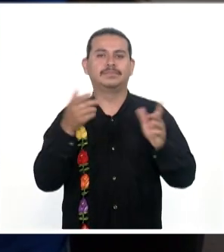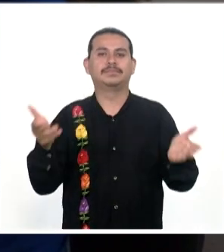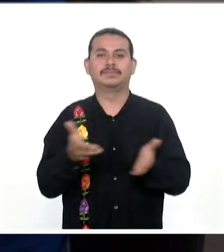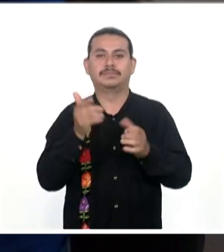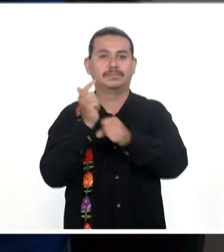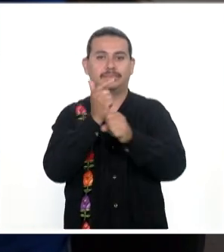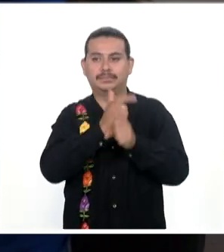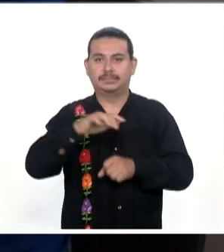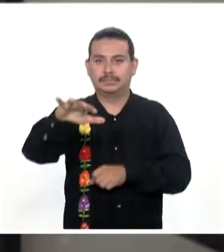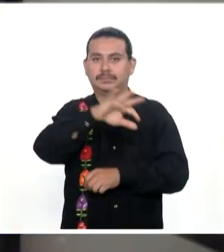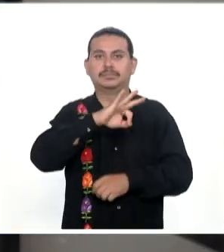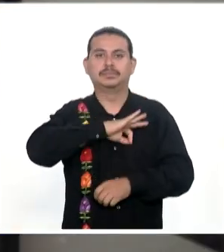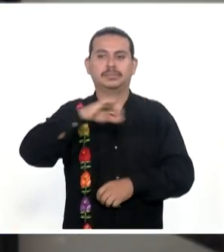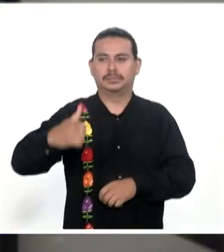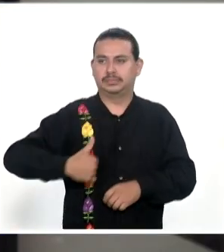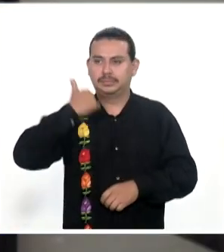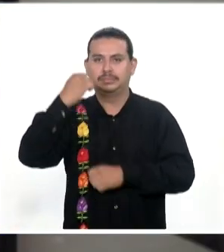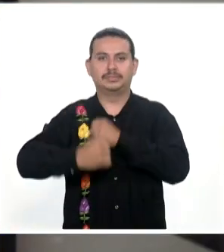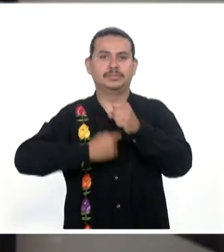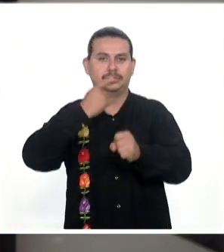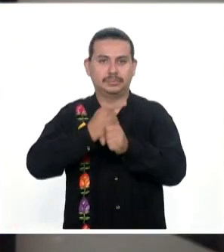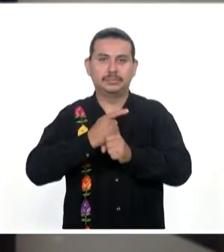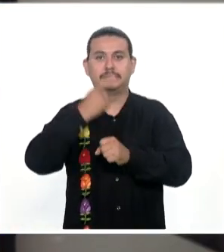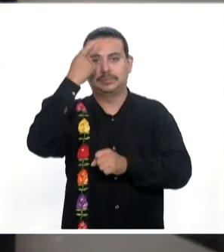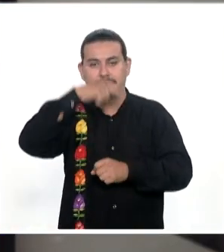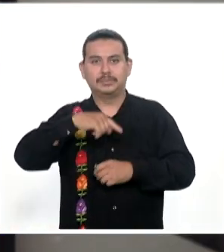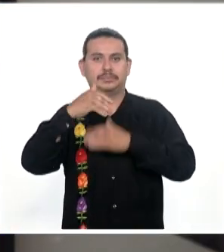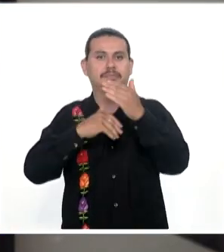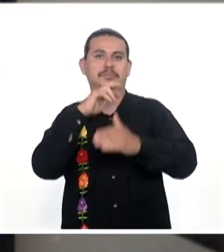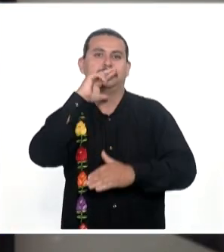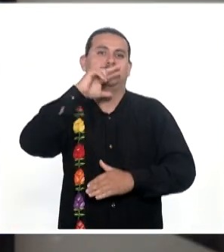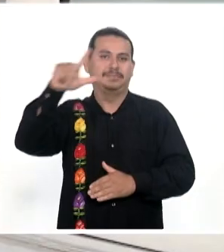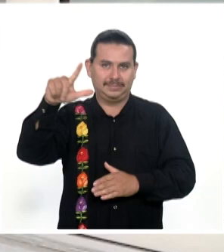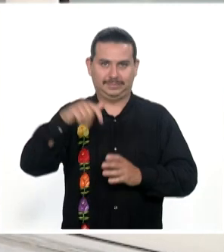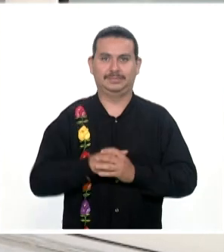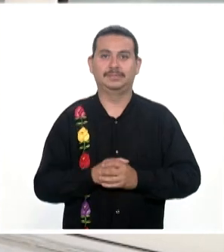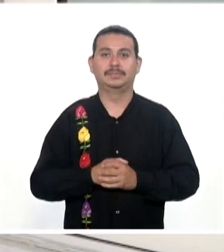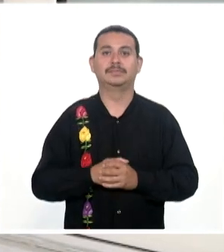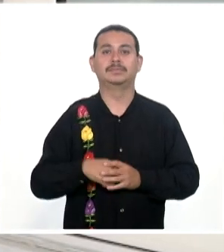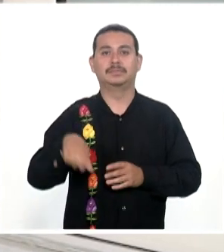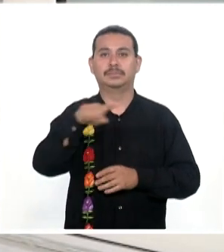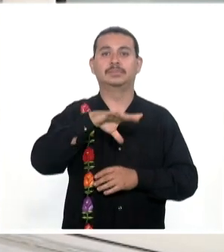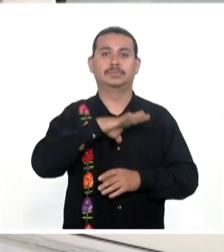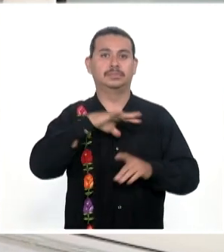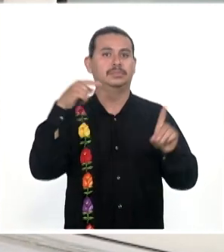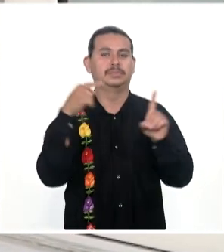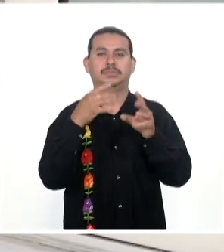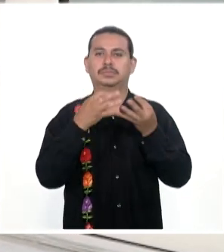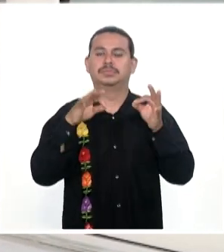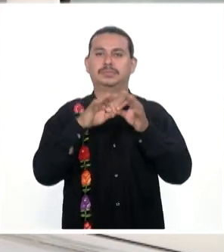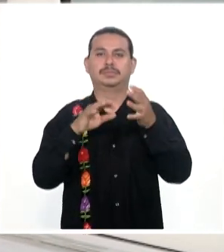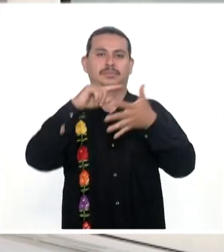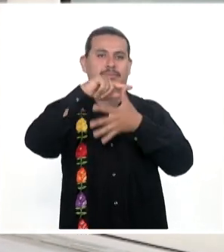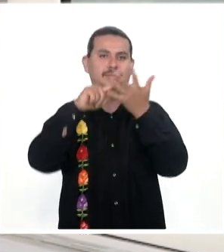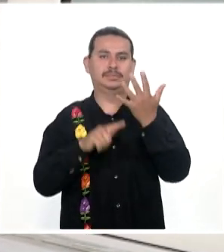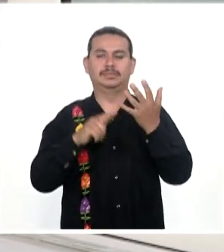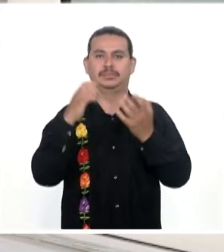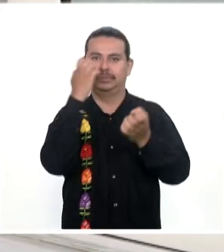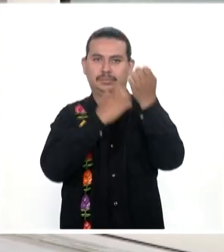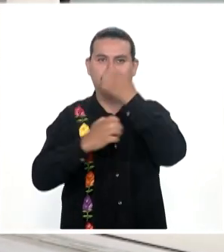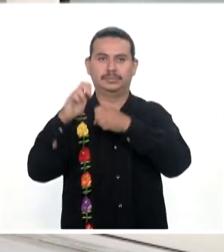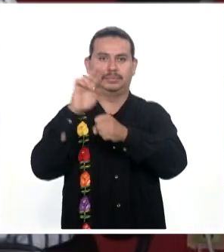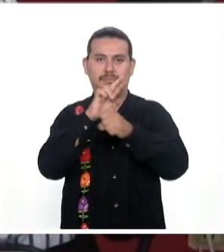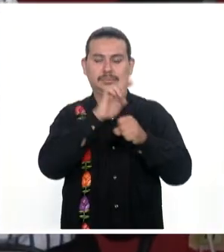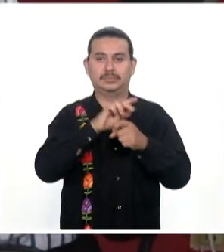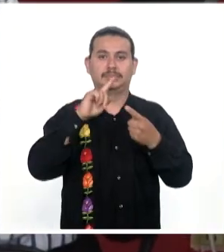objetivo De detectar Áreas de oportunidad Que se transformen En mejoras Se da prioridad A cinco pilares De